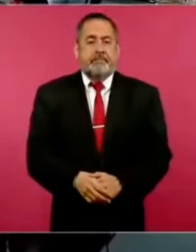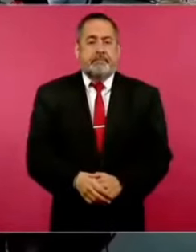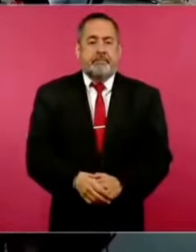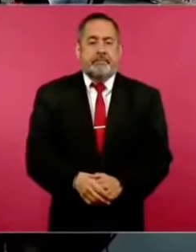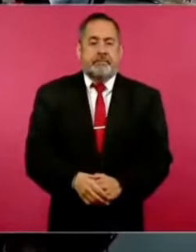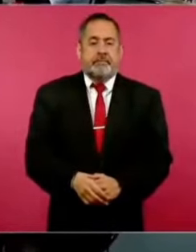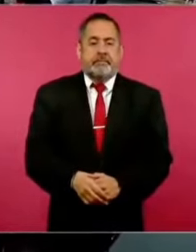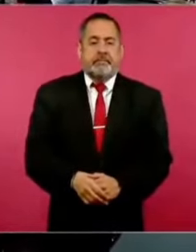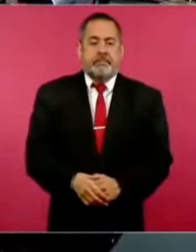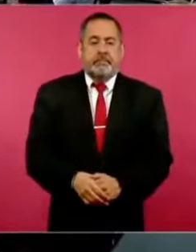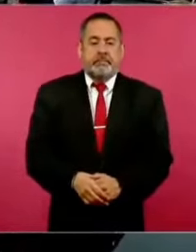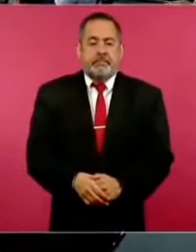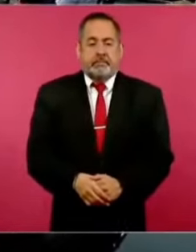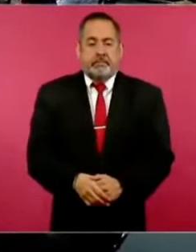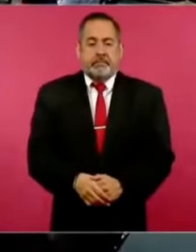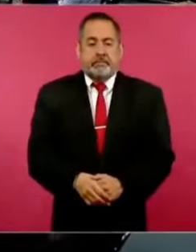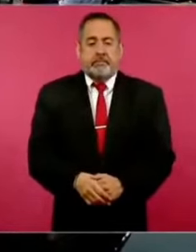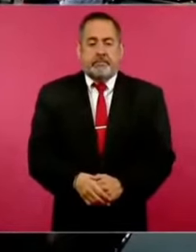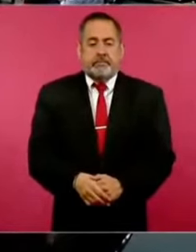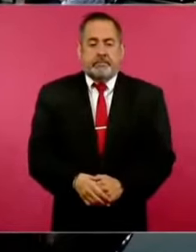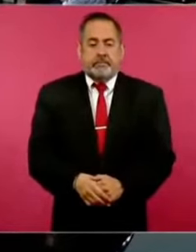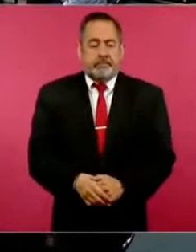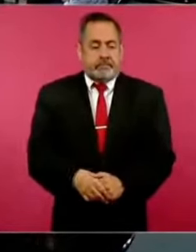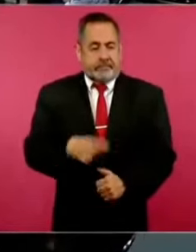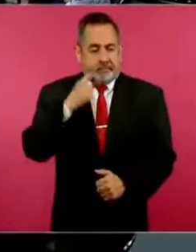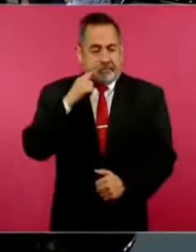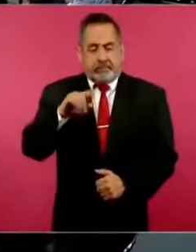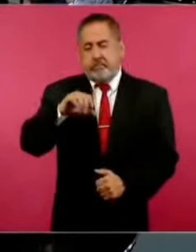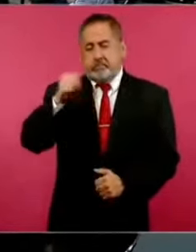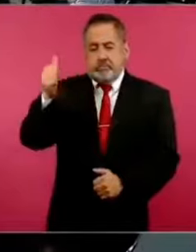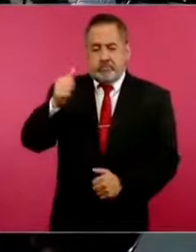Nada más lo de inversión extranjera.